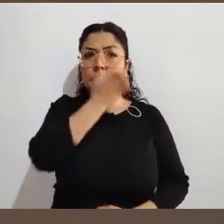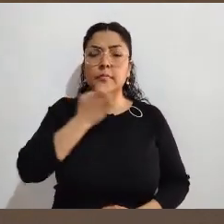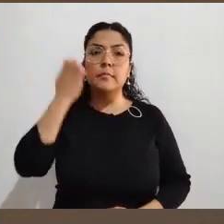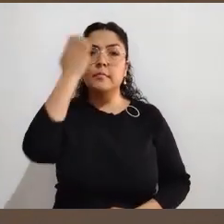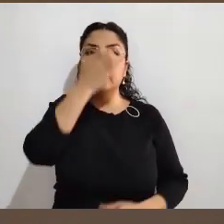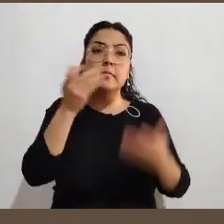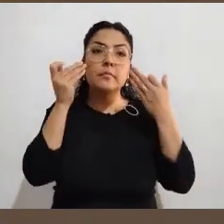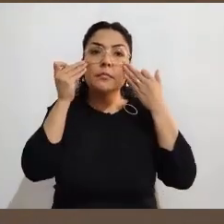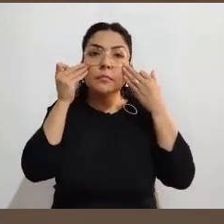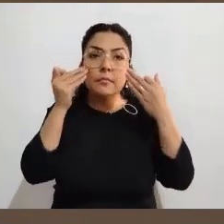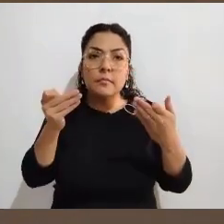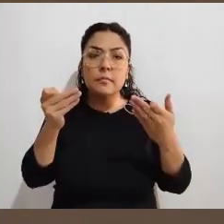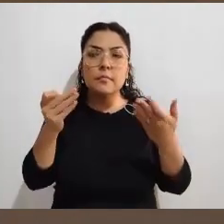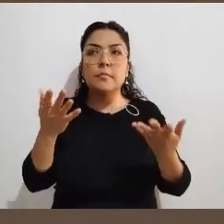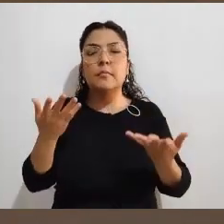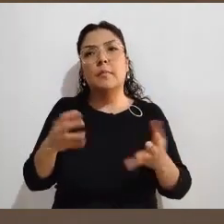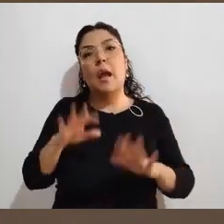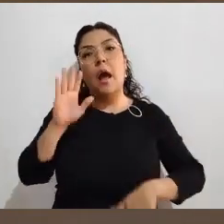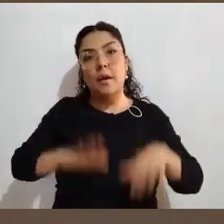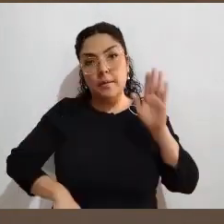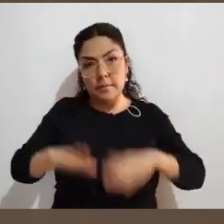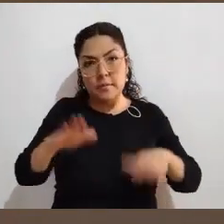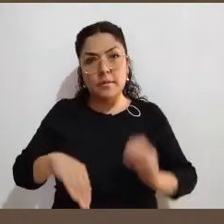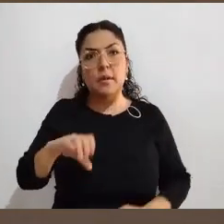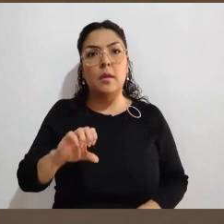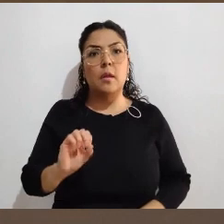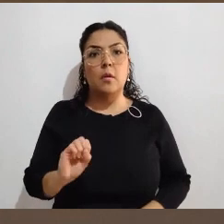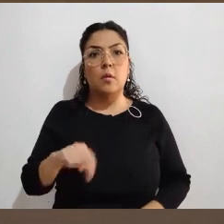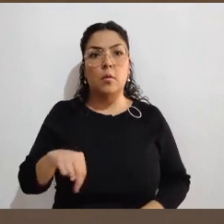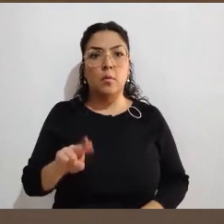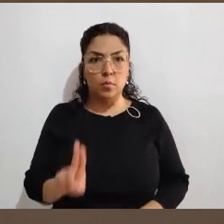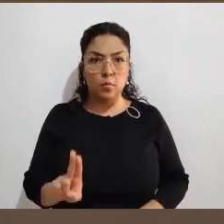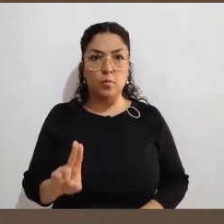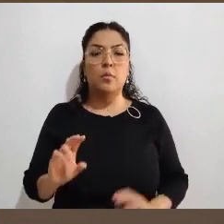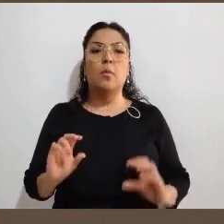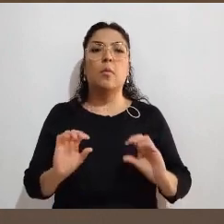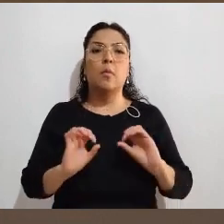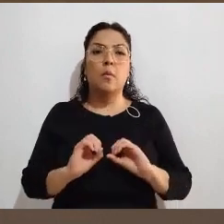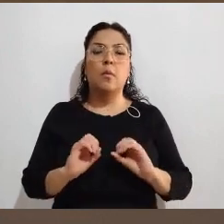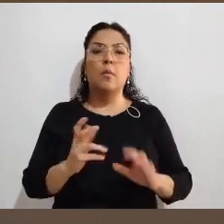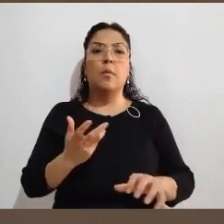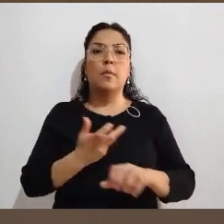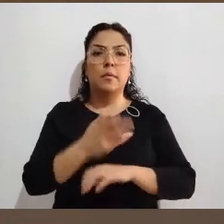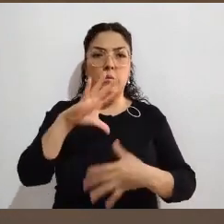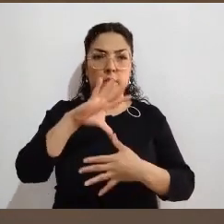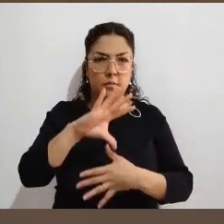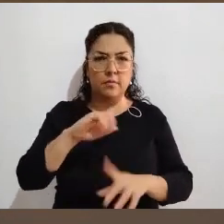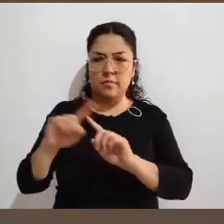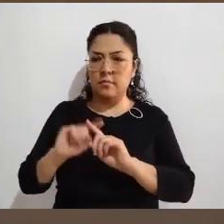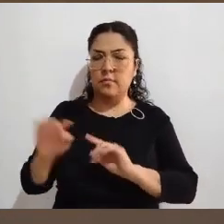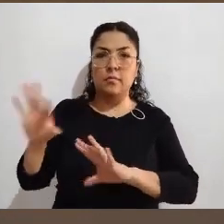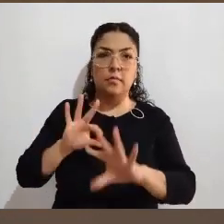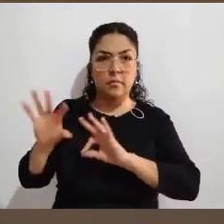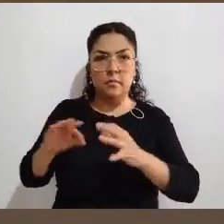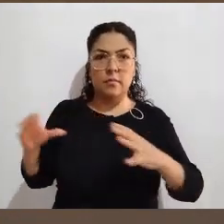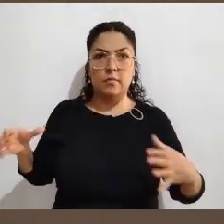organismos internacionales como las Naciones Unidas, la Organización de Estados Americanos, universidades, centros de investigación,